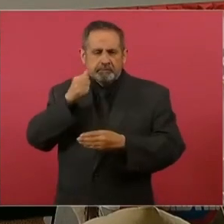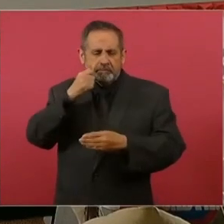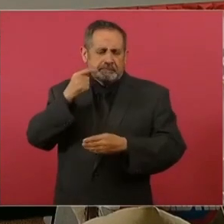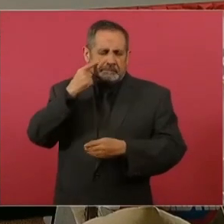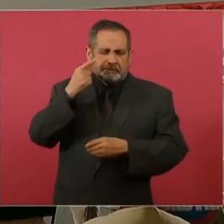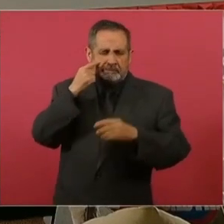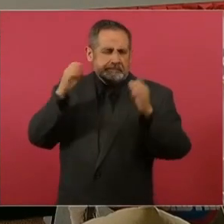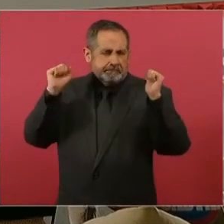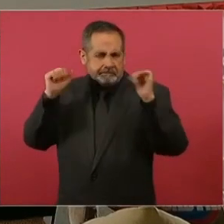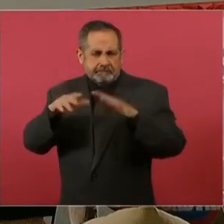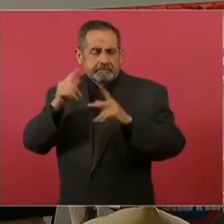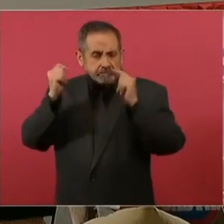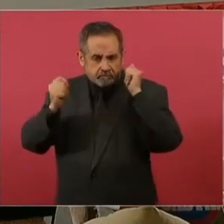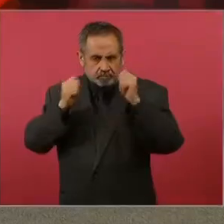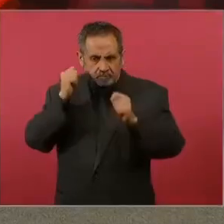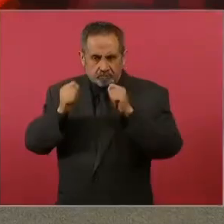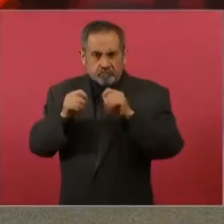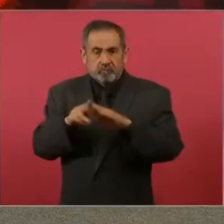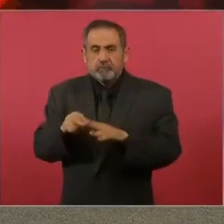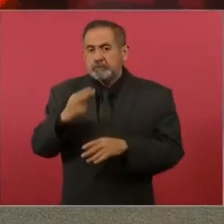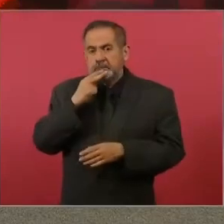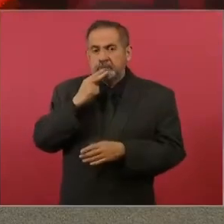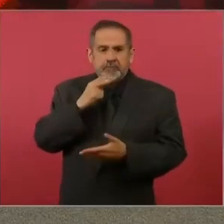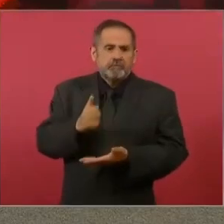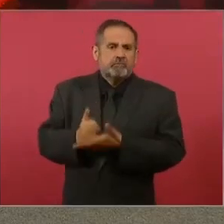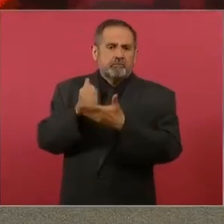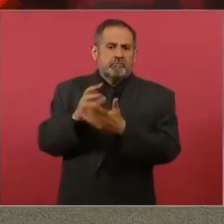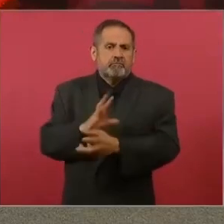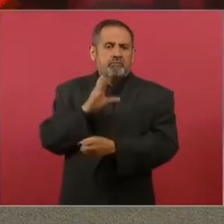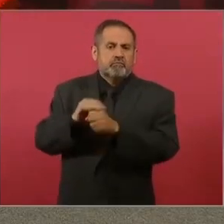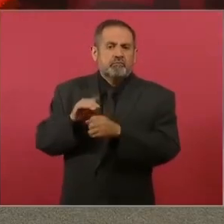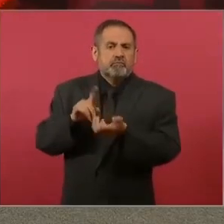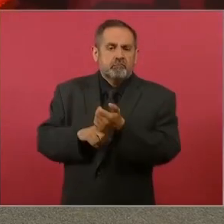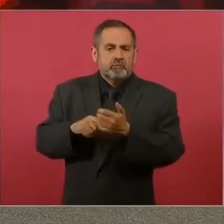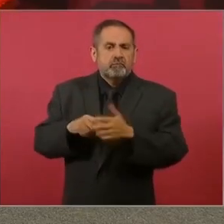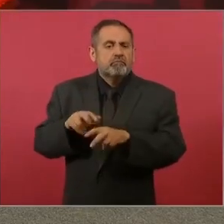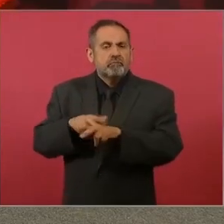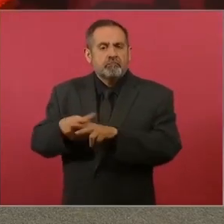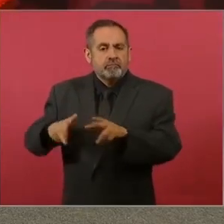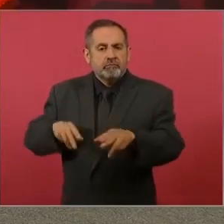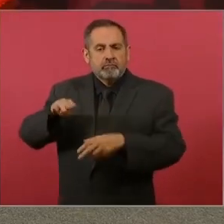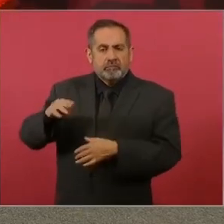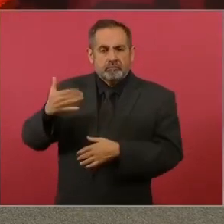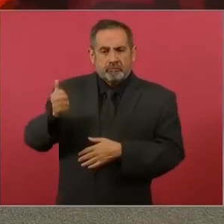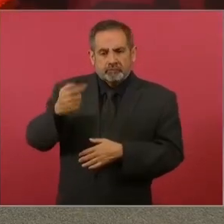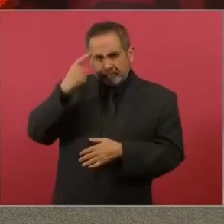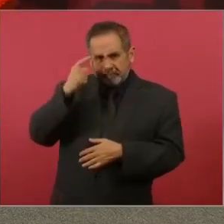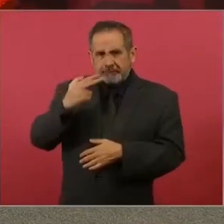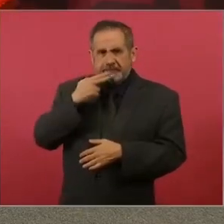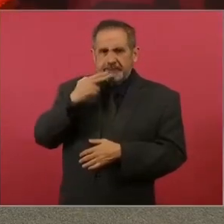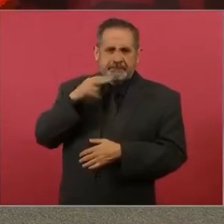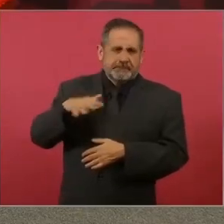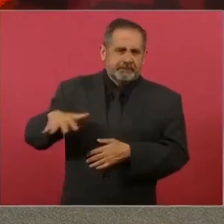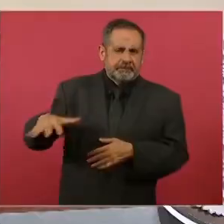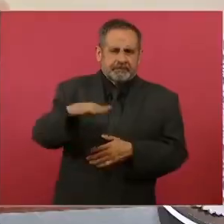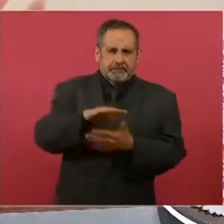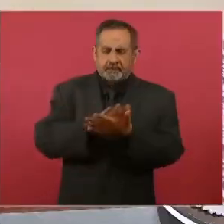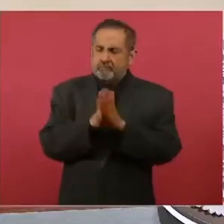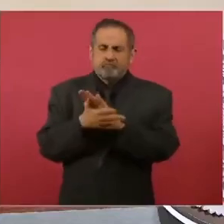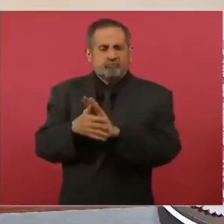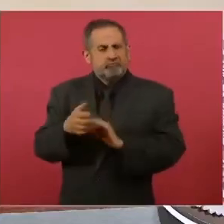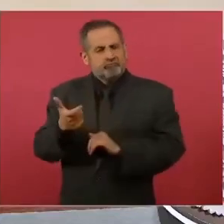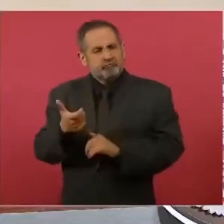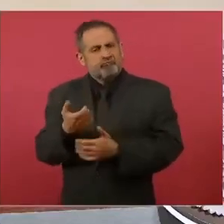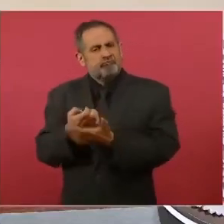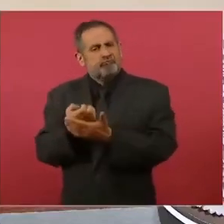turística, que va a absorber y potenciar todo lo que el Tren Maya le ofrezca y lo va a convertir literalmente en oro. Y esa es la